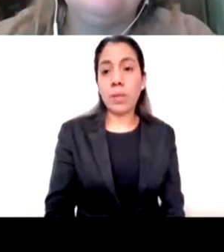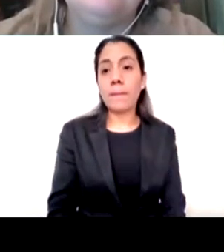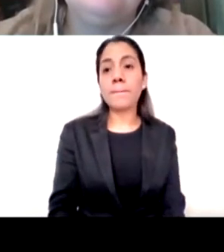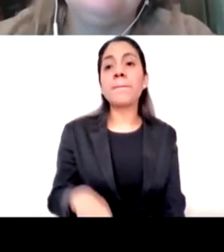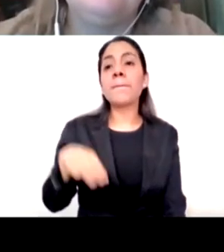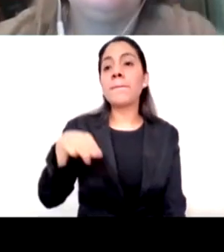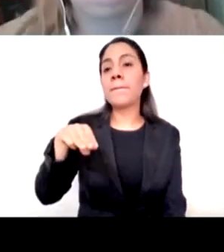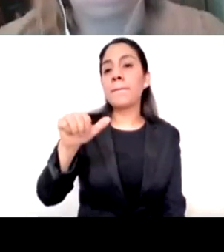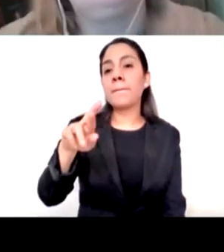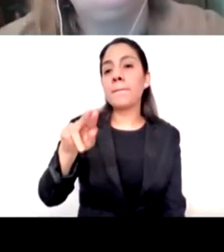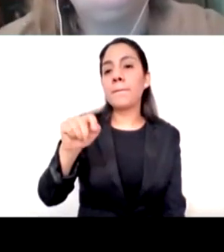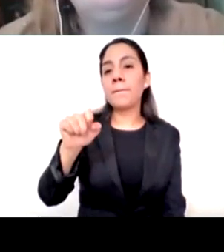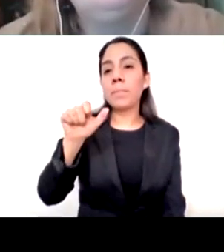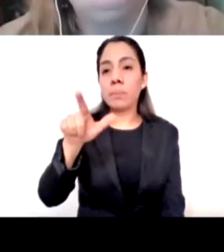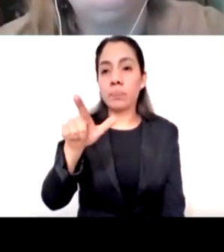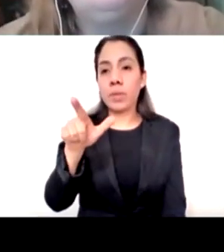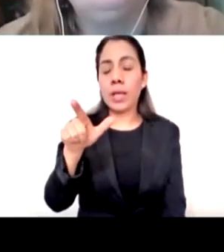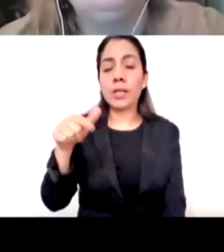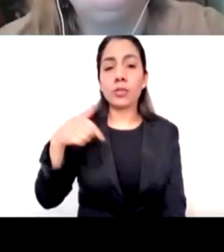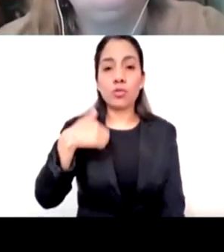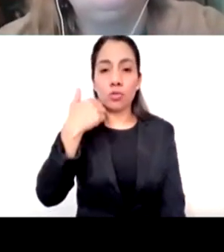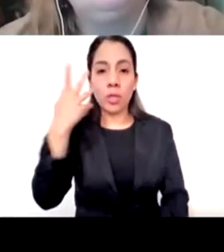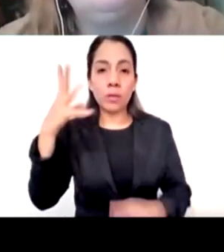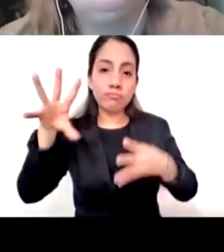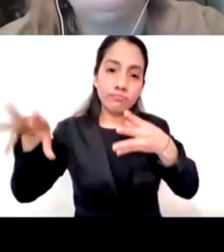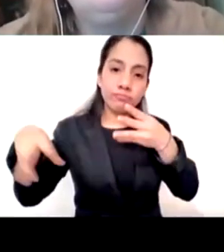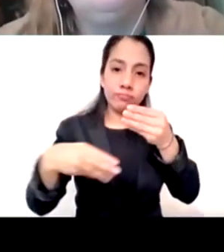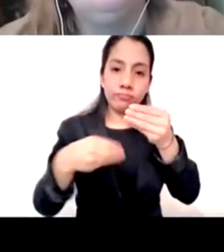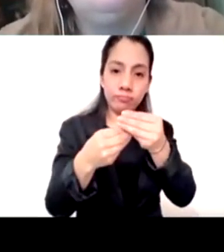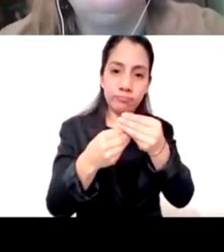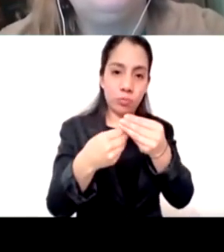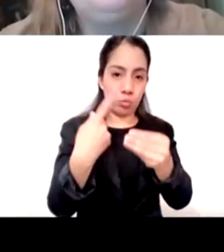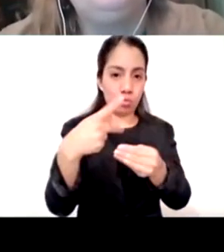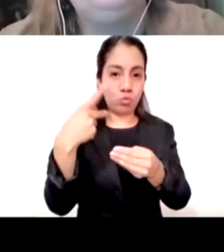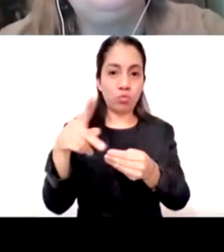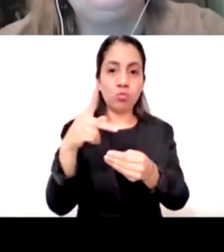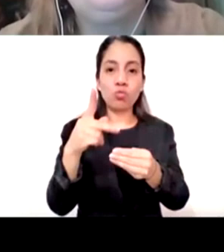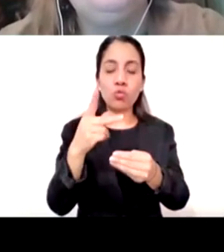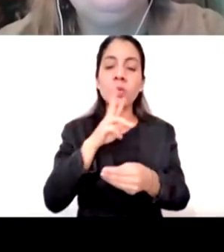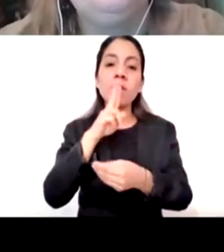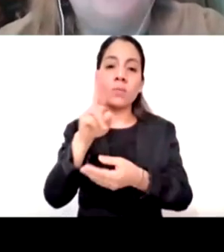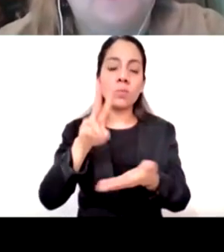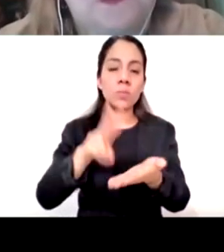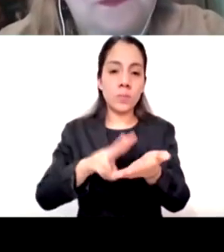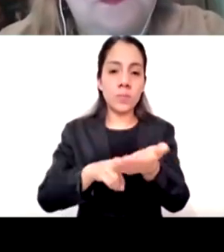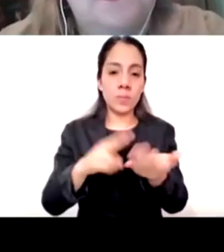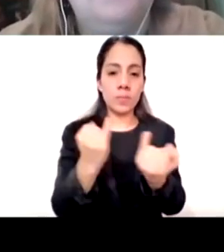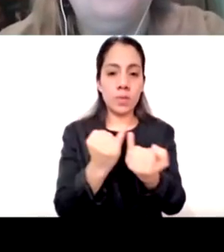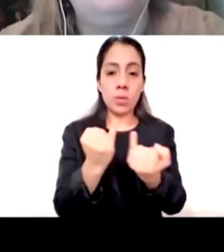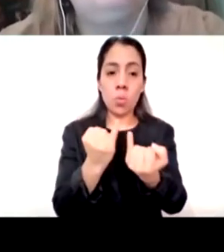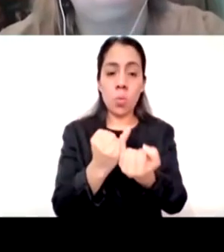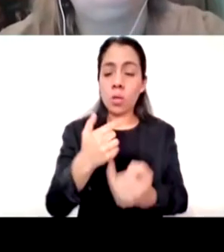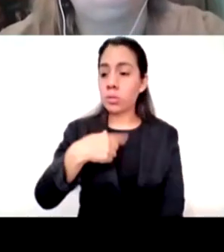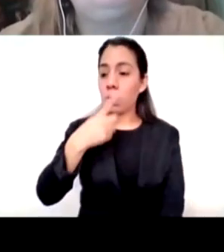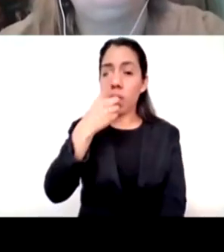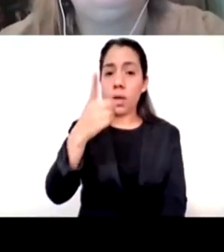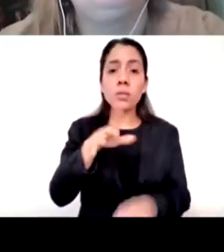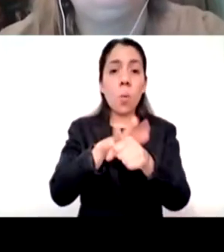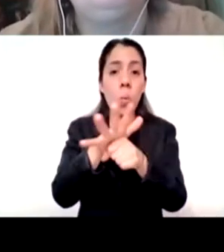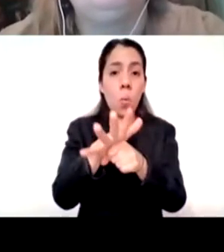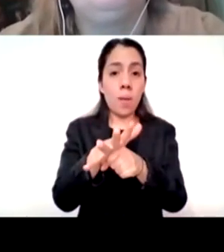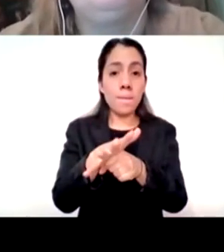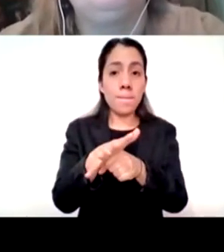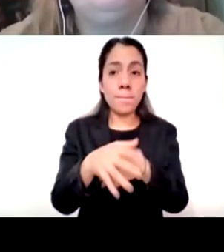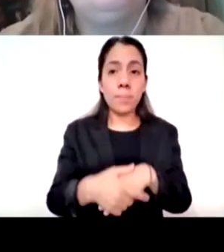acaban de decir ellas este súper valiosa este sus intervenciones no yo lo que diría básicamente es